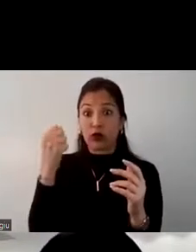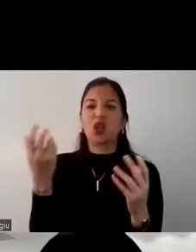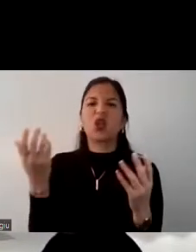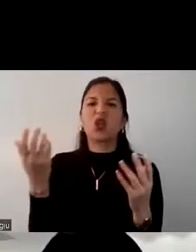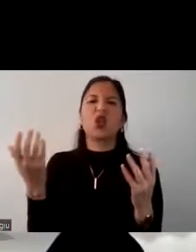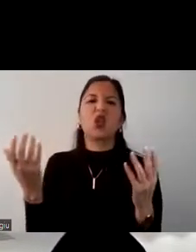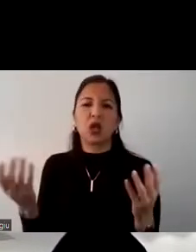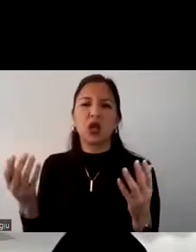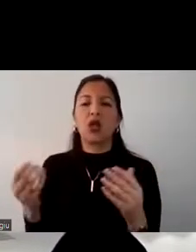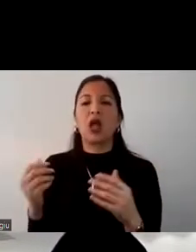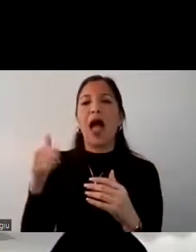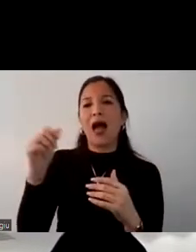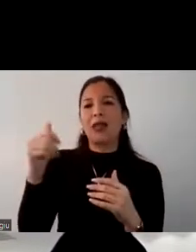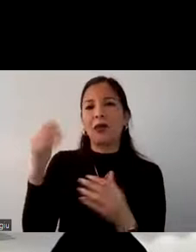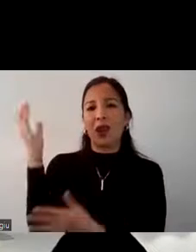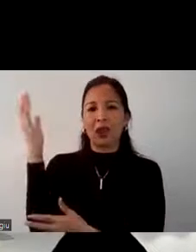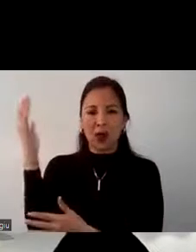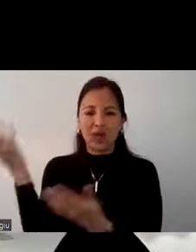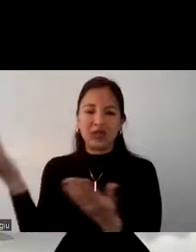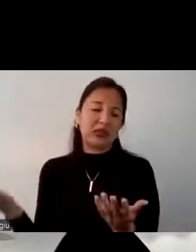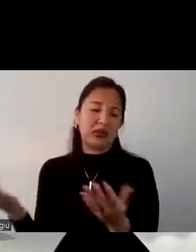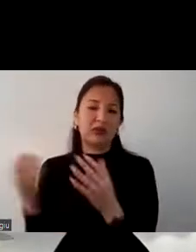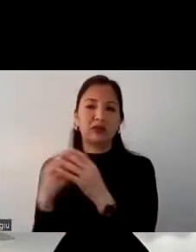de naturaleza como se los he mencionado